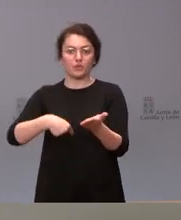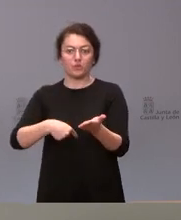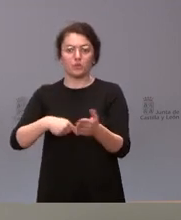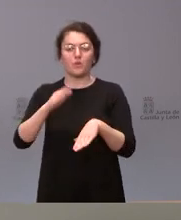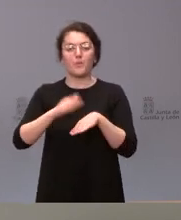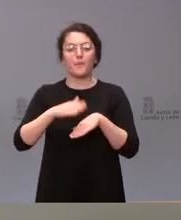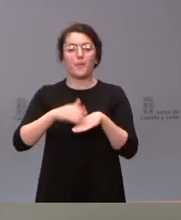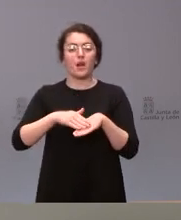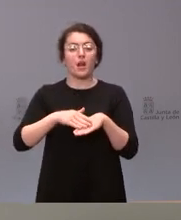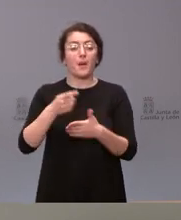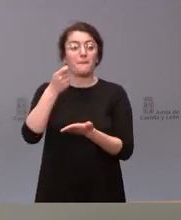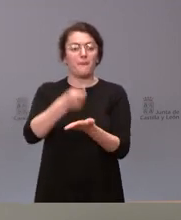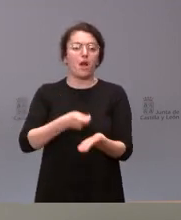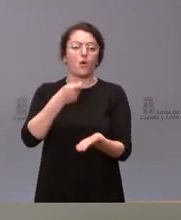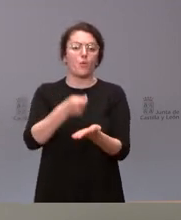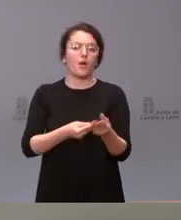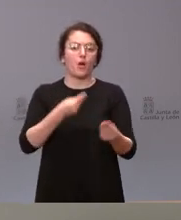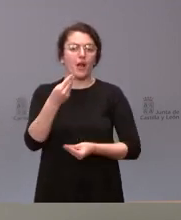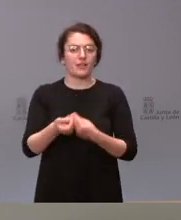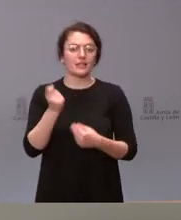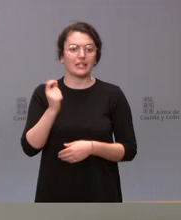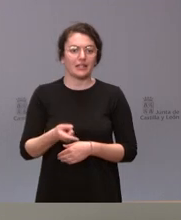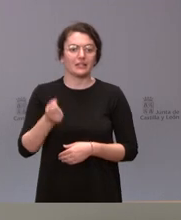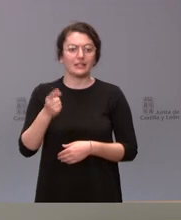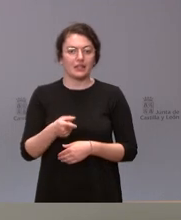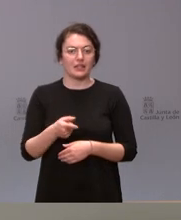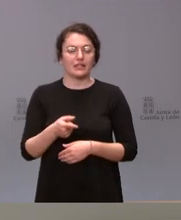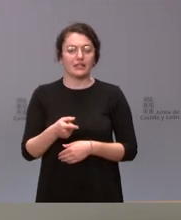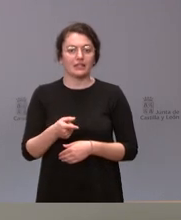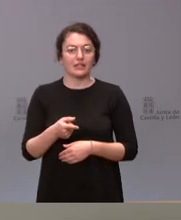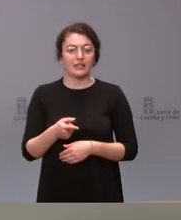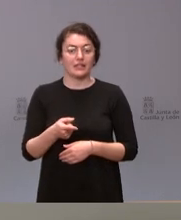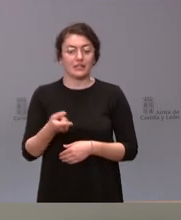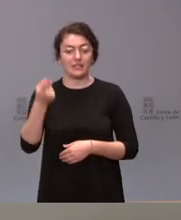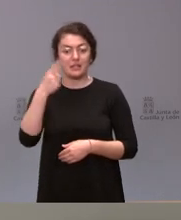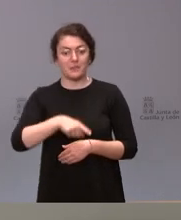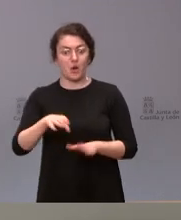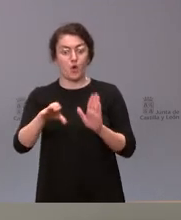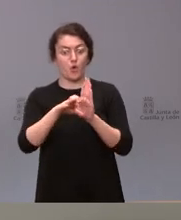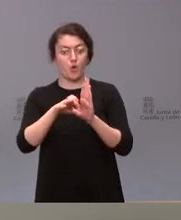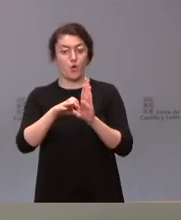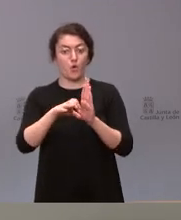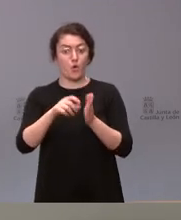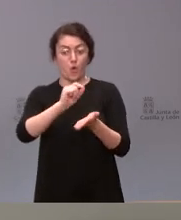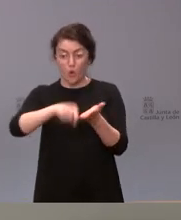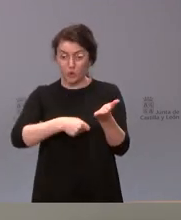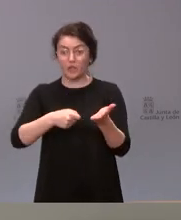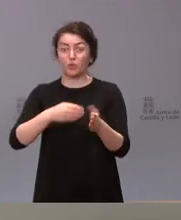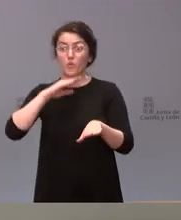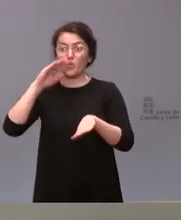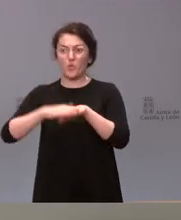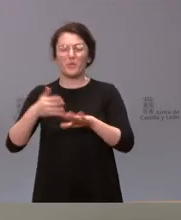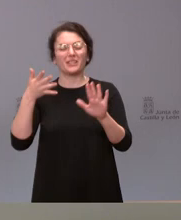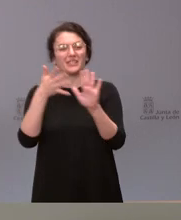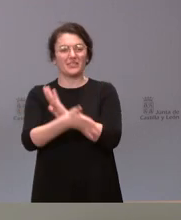que se van haciendo periódicamente y satisfacer las condiciones que figuran en el contrato tiene que exigirse el cumplimiento de las condiciones del mismo y son